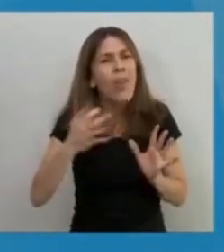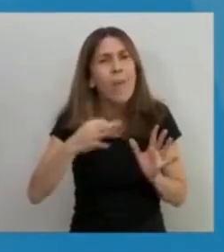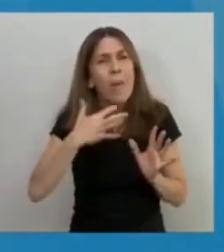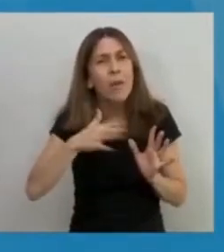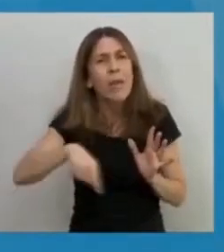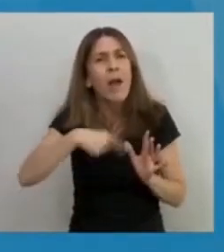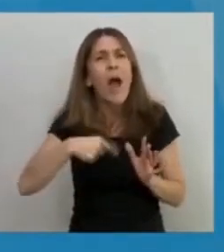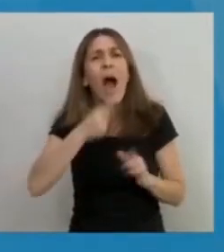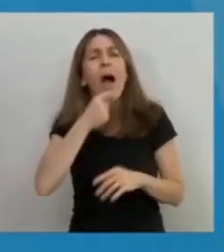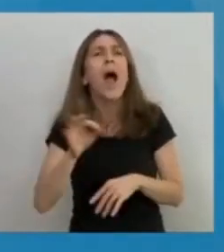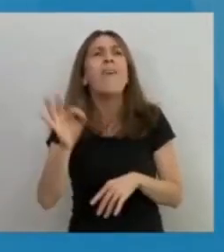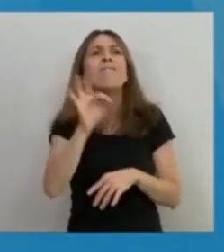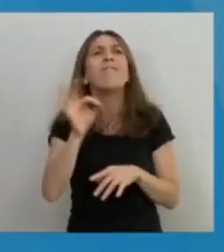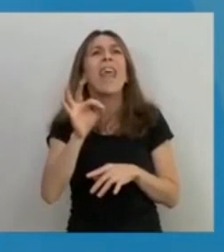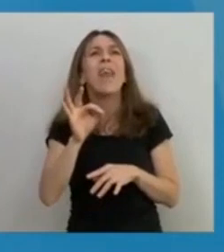no conoce la General Paz.